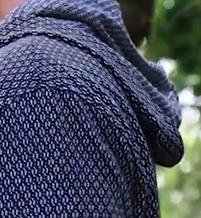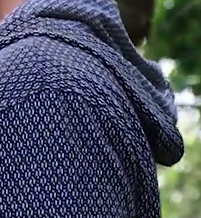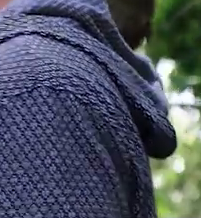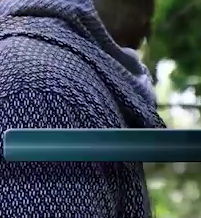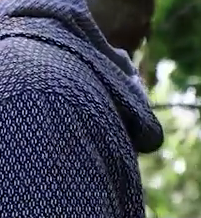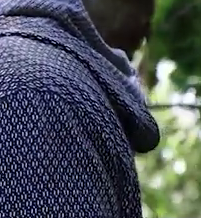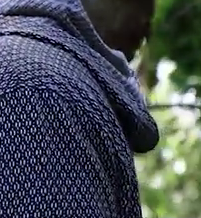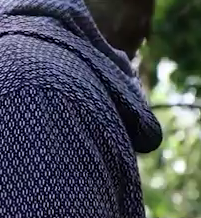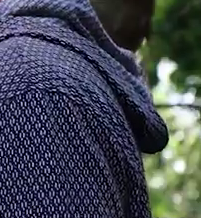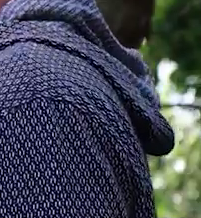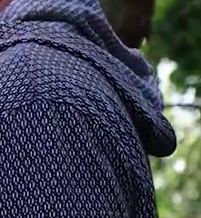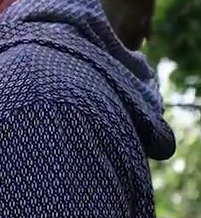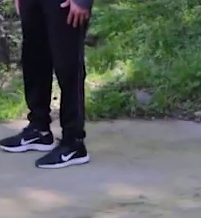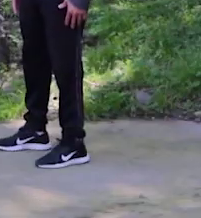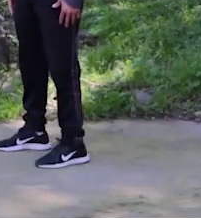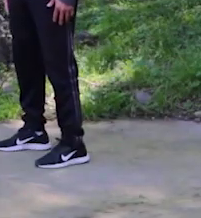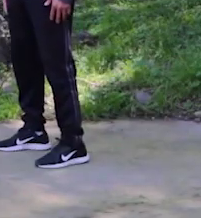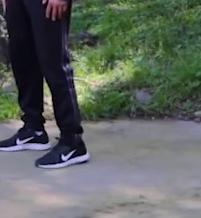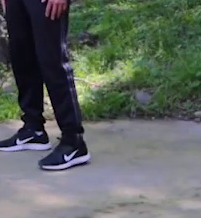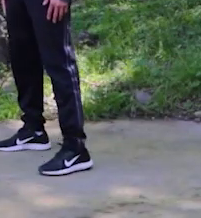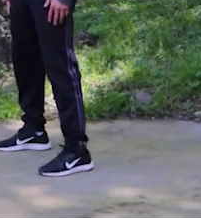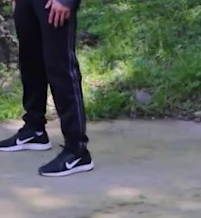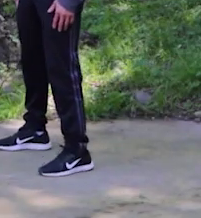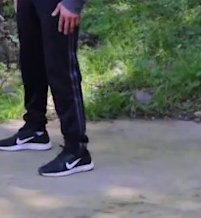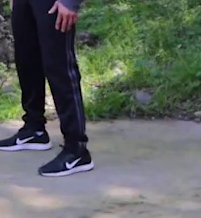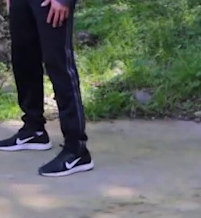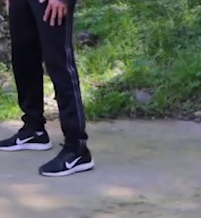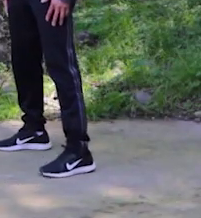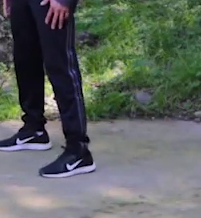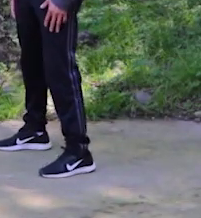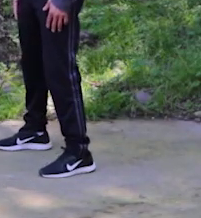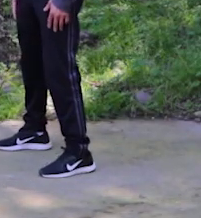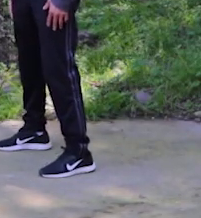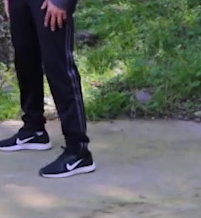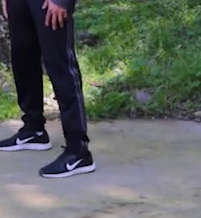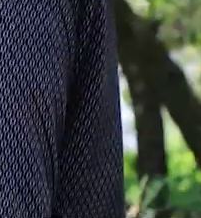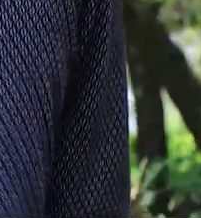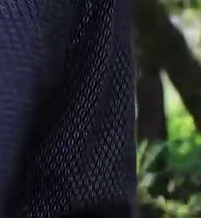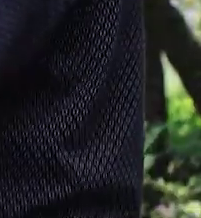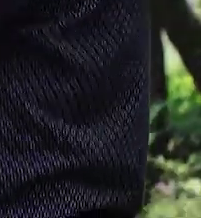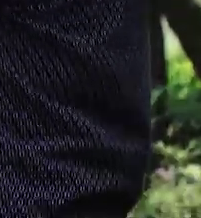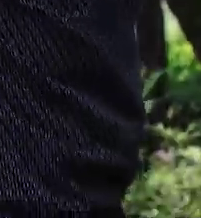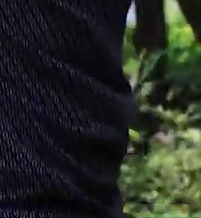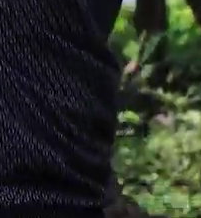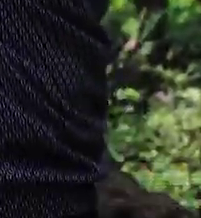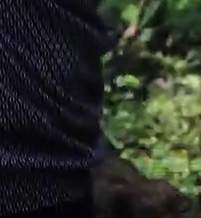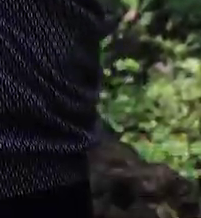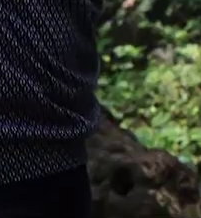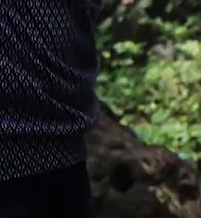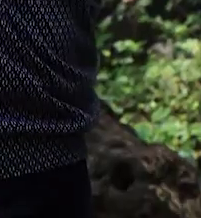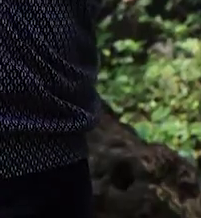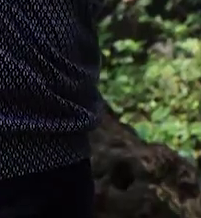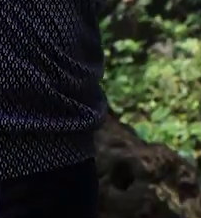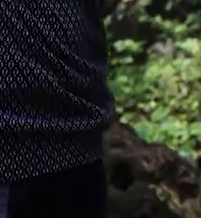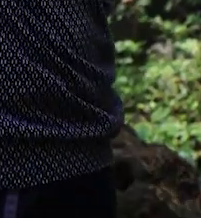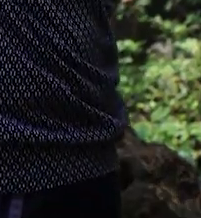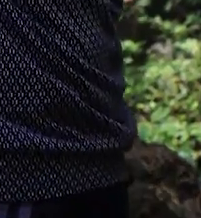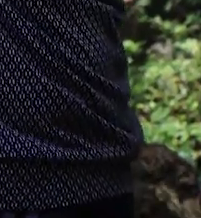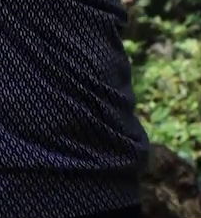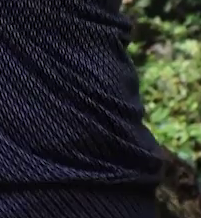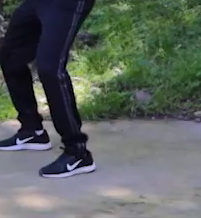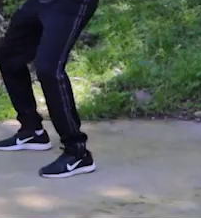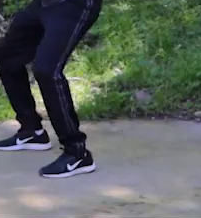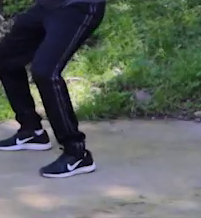a pararnos. Vamos a abrir nuestro compás de tal manera que nos estamos cómodos. Extendemos brazo al frente